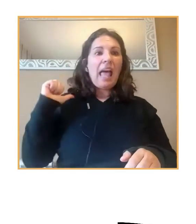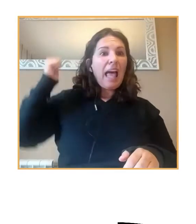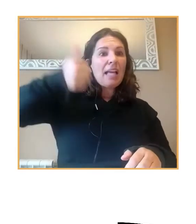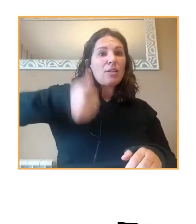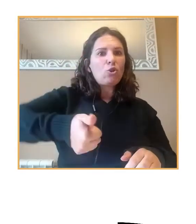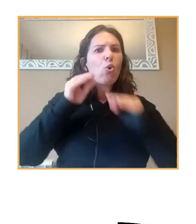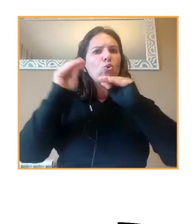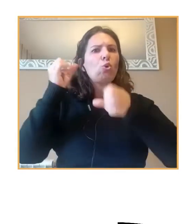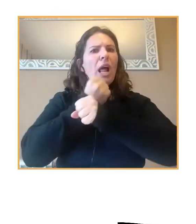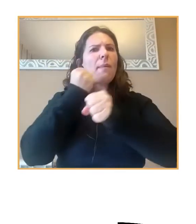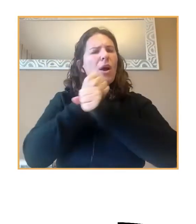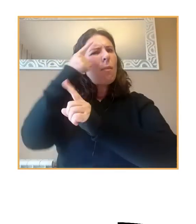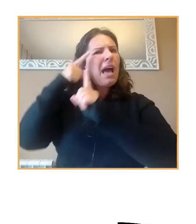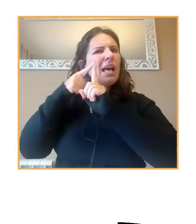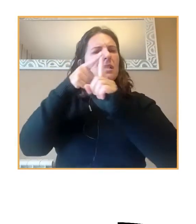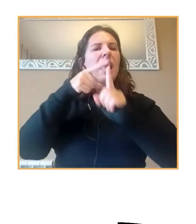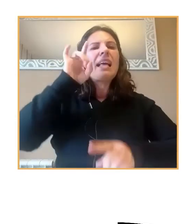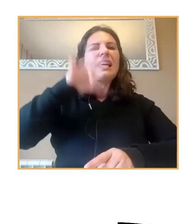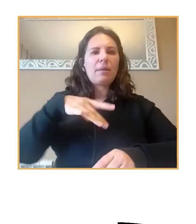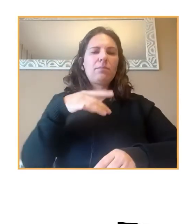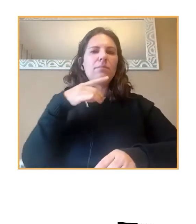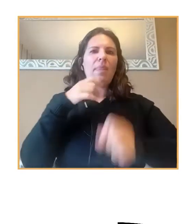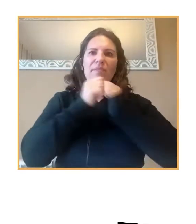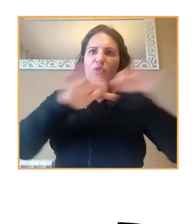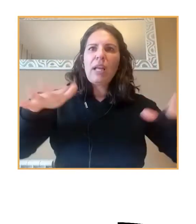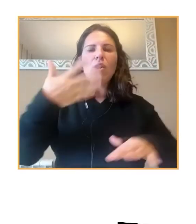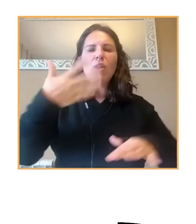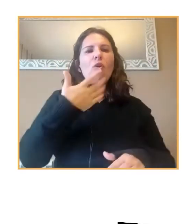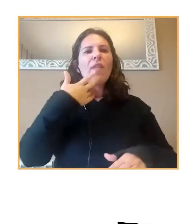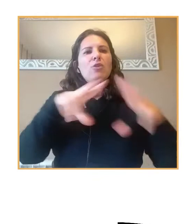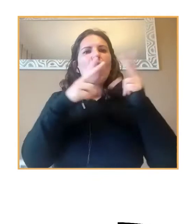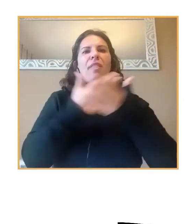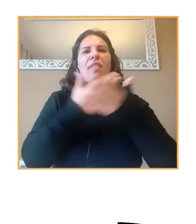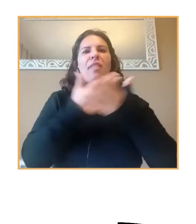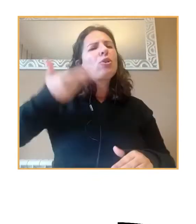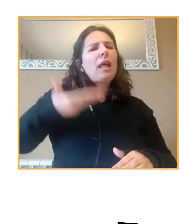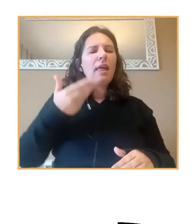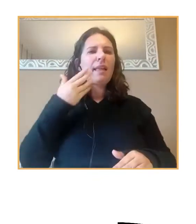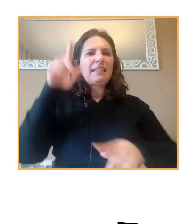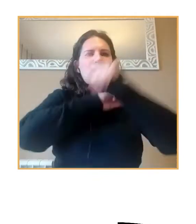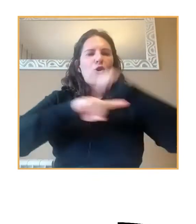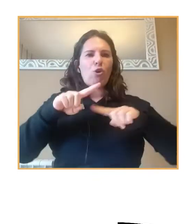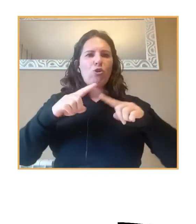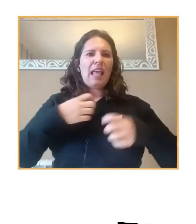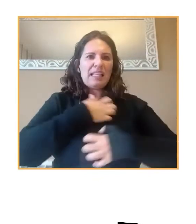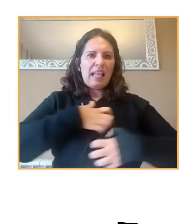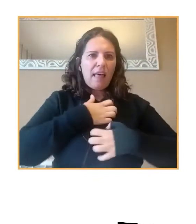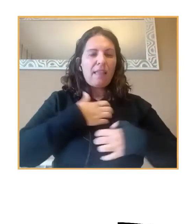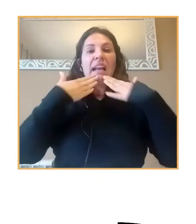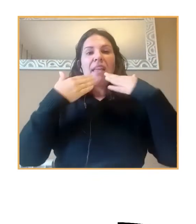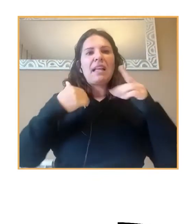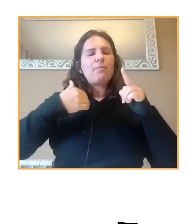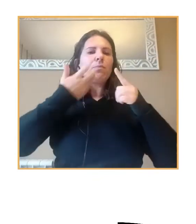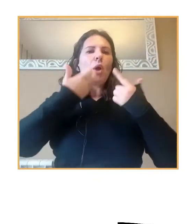importante de su actividad a difundir y a conocer a la sociedad la importancia de los trastornos de ansiedad a través de blogs y a través de redes